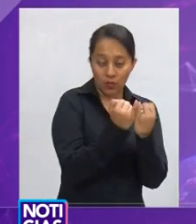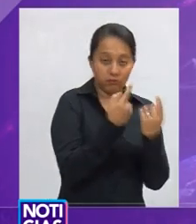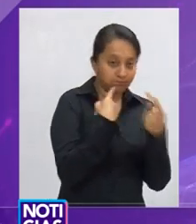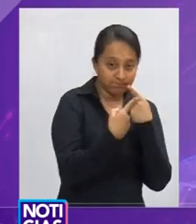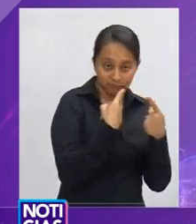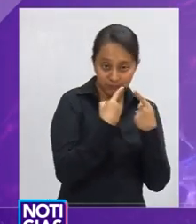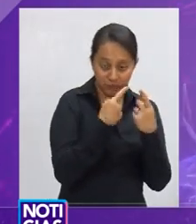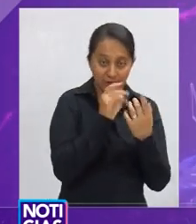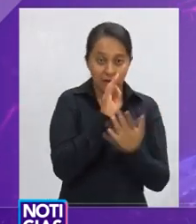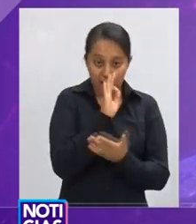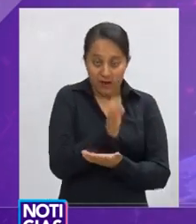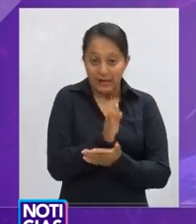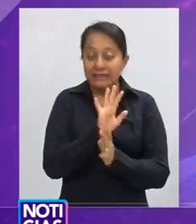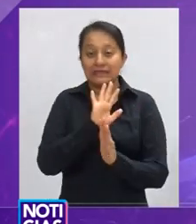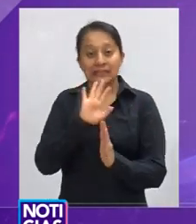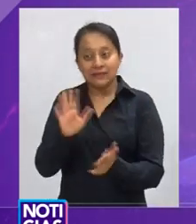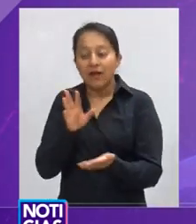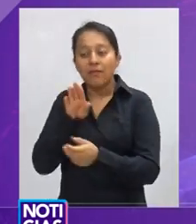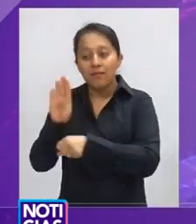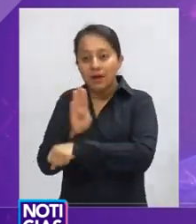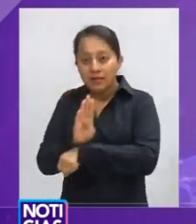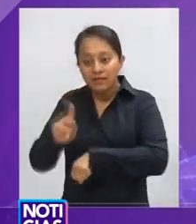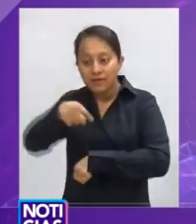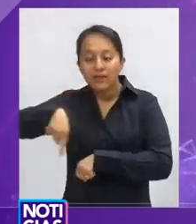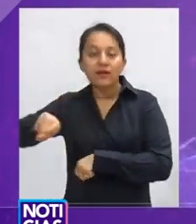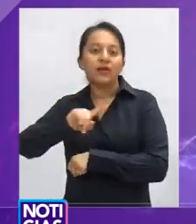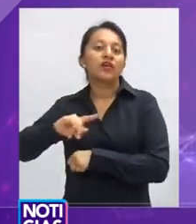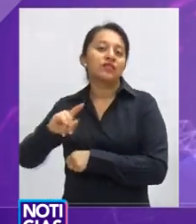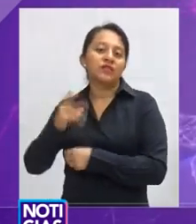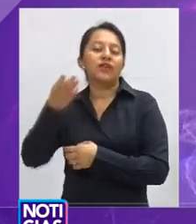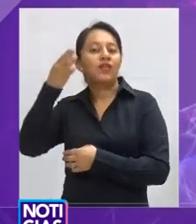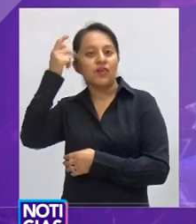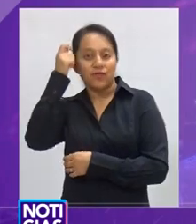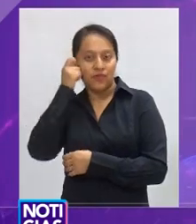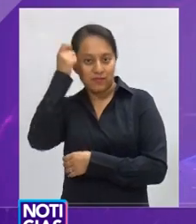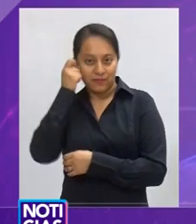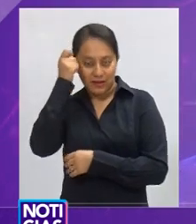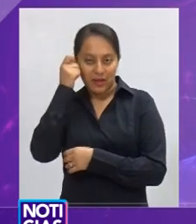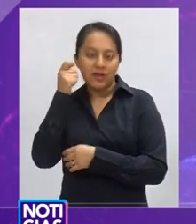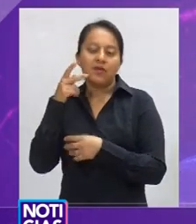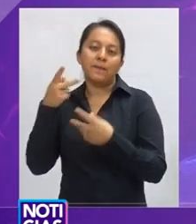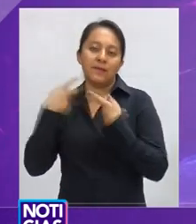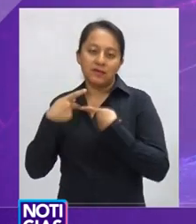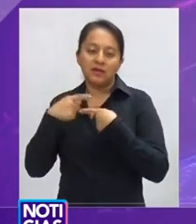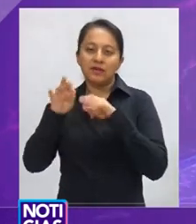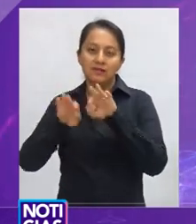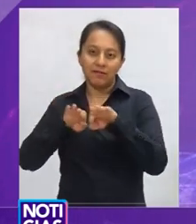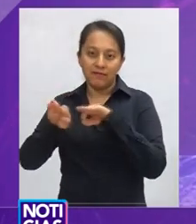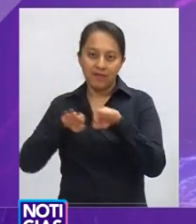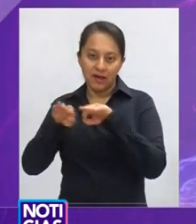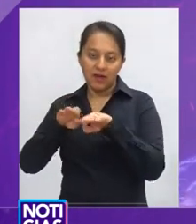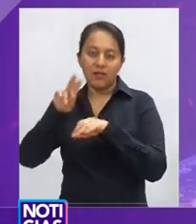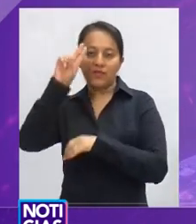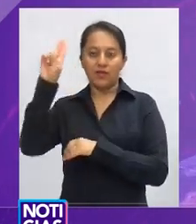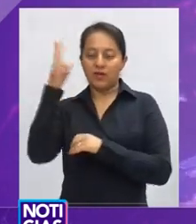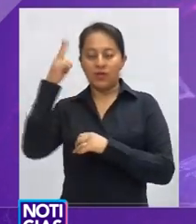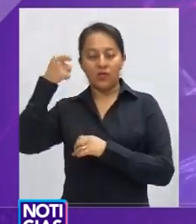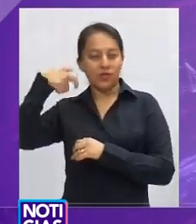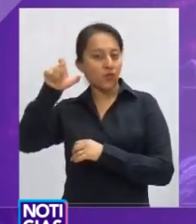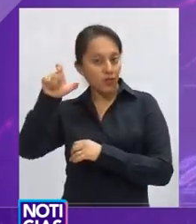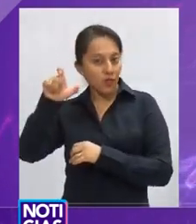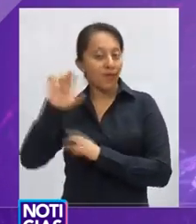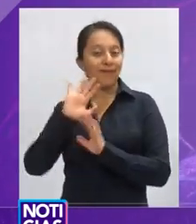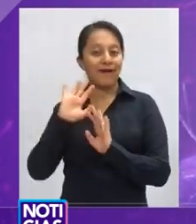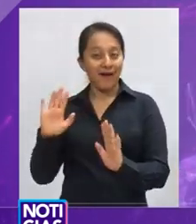Resuelve la Junta de Conciliación y Arbitraje a favor de los jubilados y pensionados del Sindicato de Trabajadores y Empleados de la Universidad